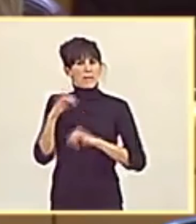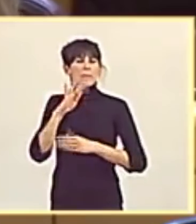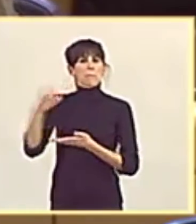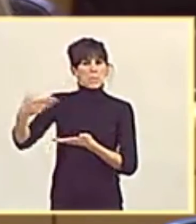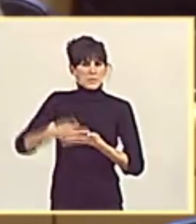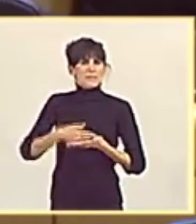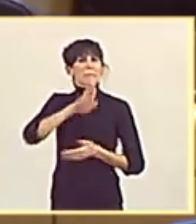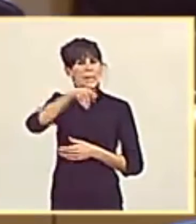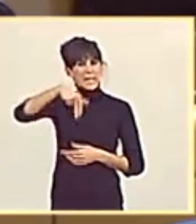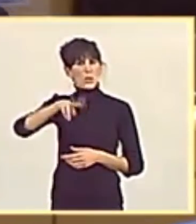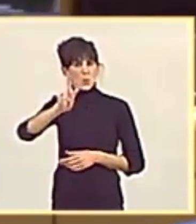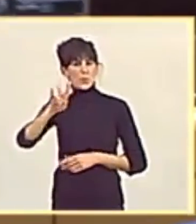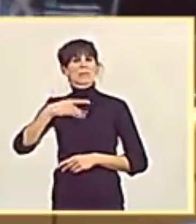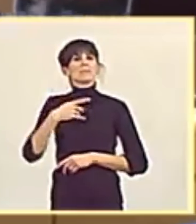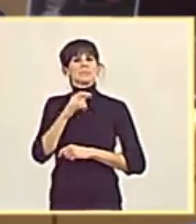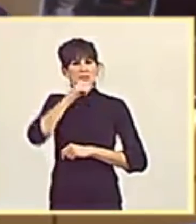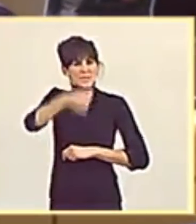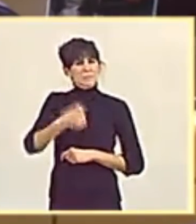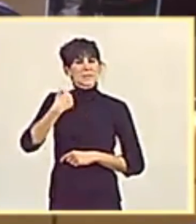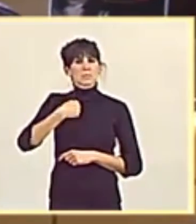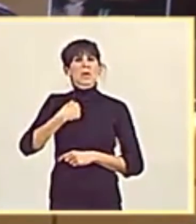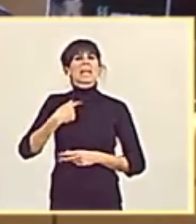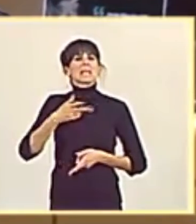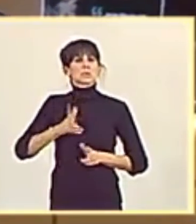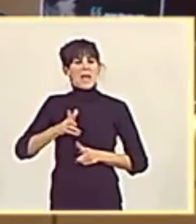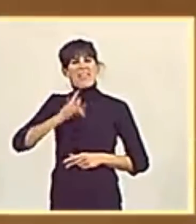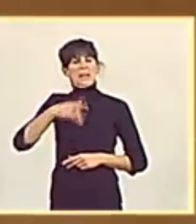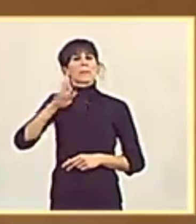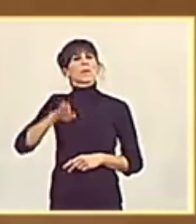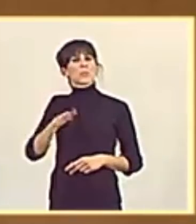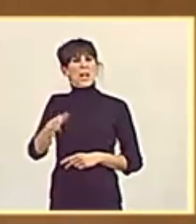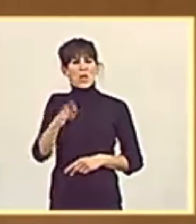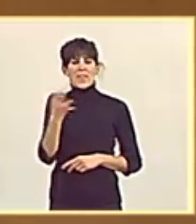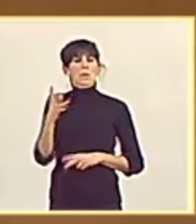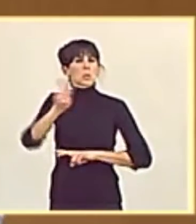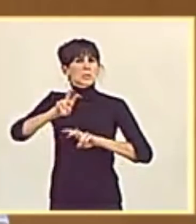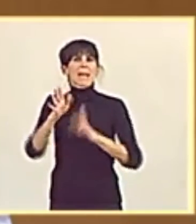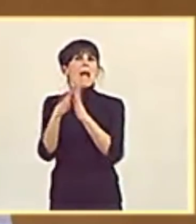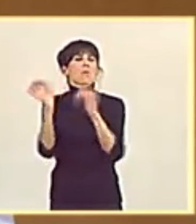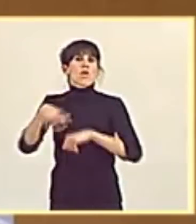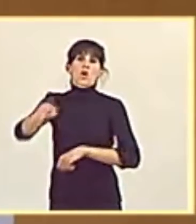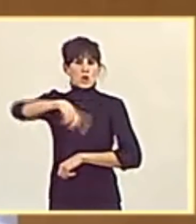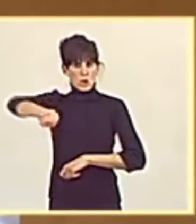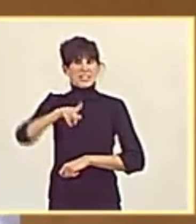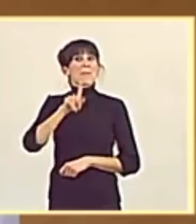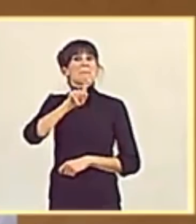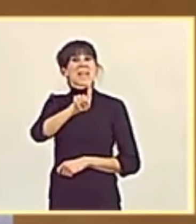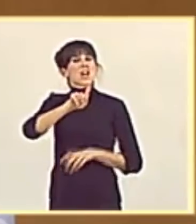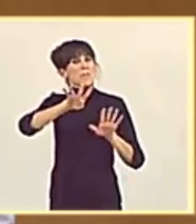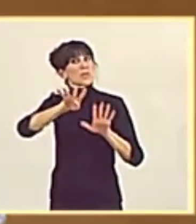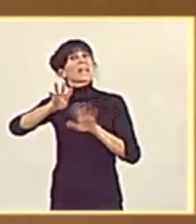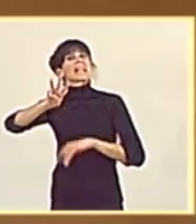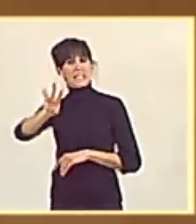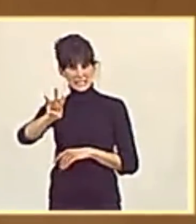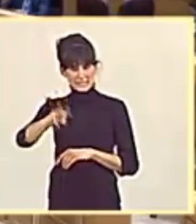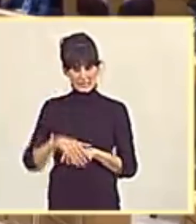PNV, Partido Socialista de Euskadi y Bildu. Hay que buscar consenso con todos. 1993.